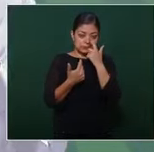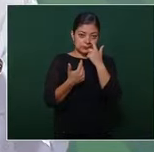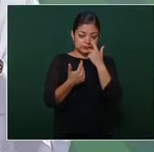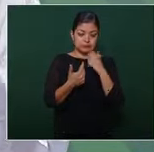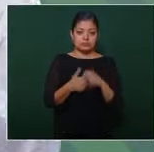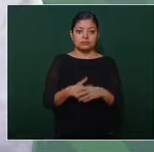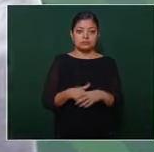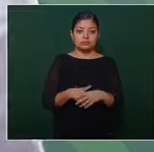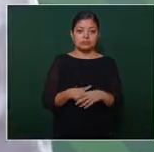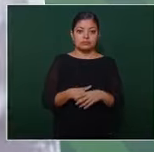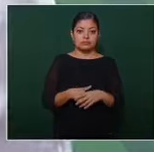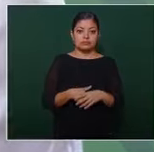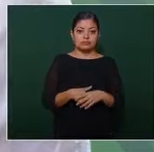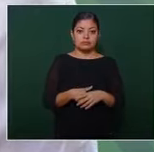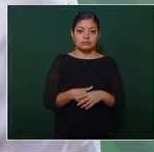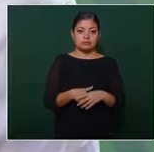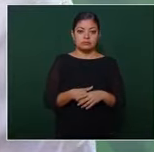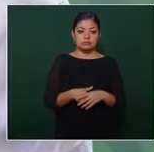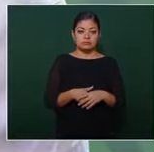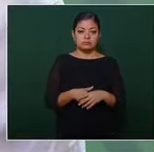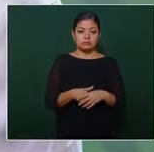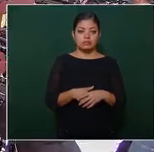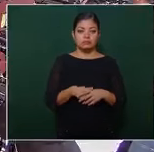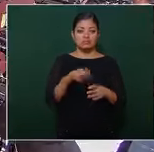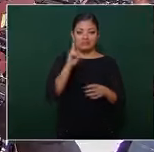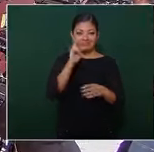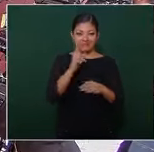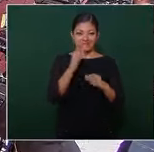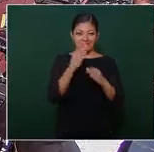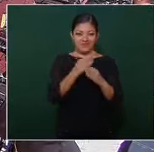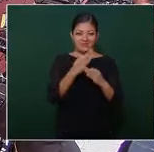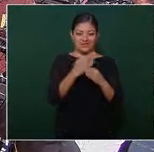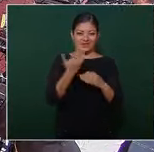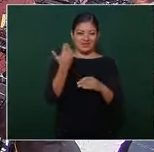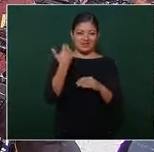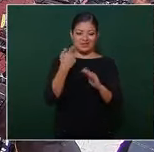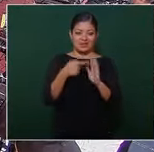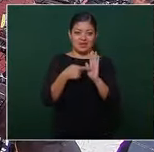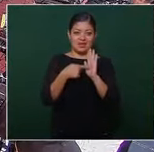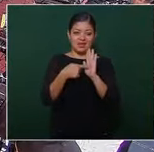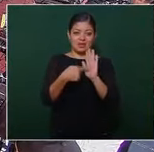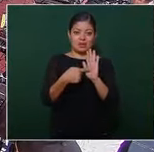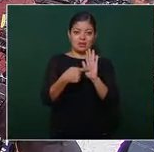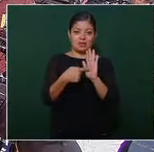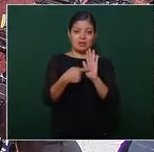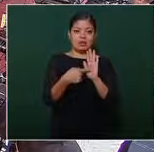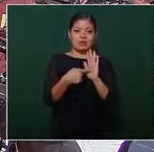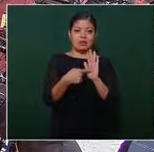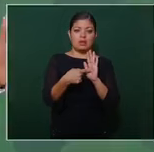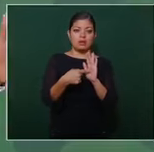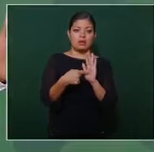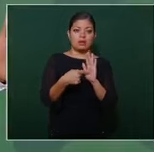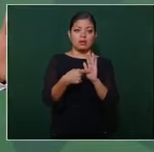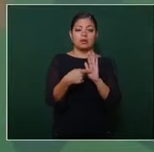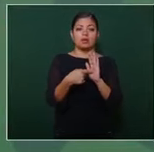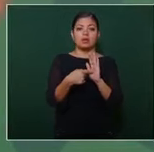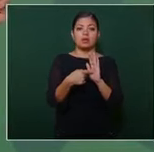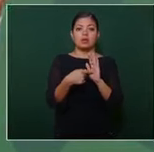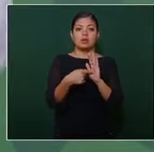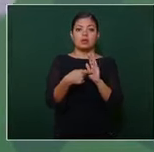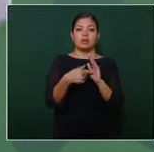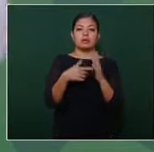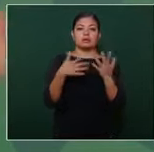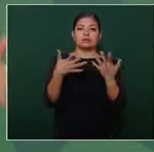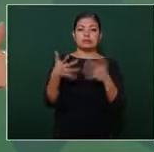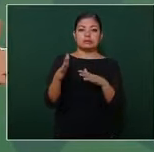si ven lo que se informó él ha tenido una asistencia casi